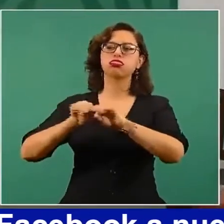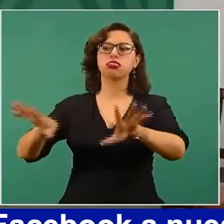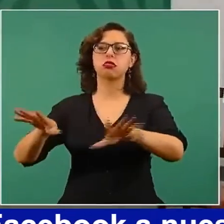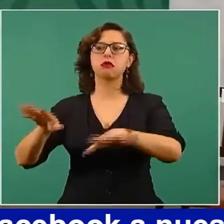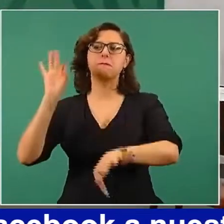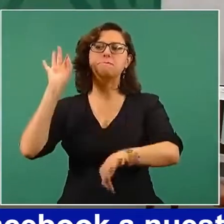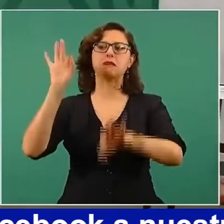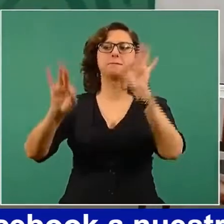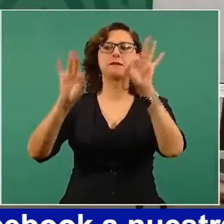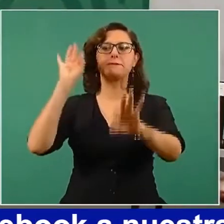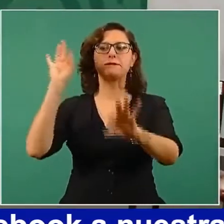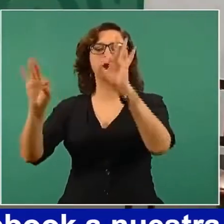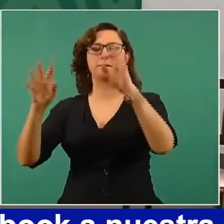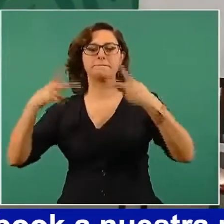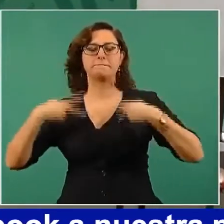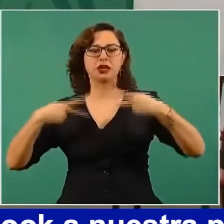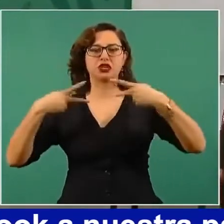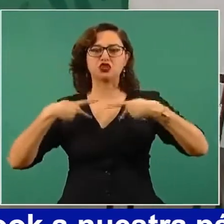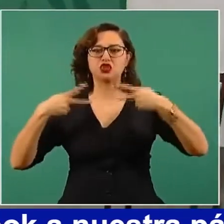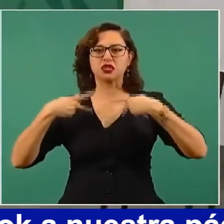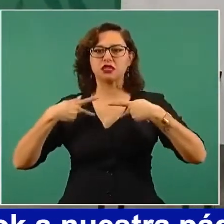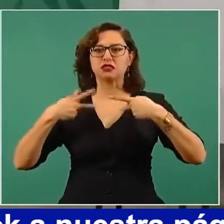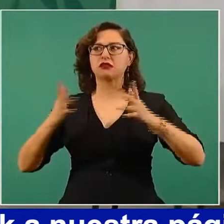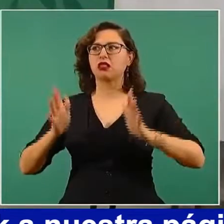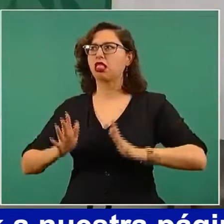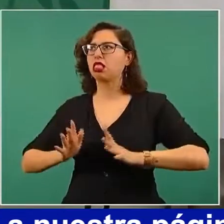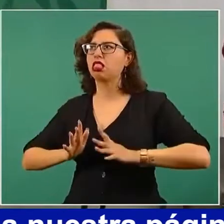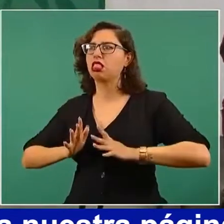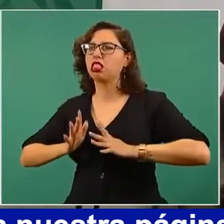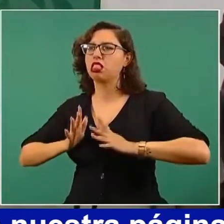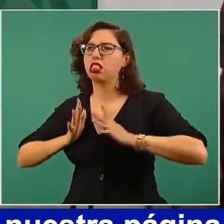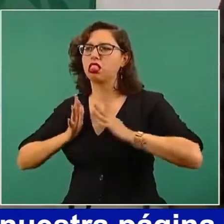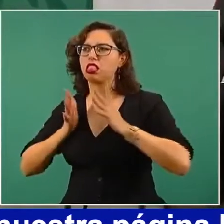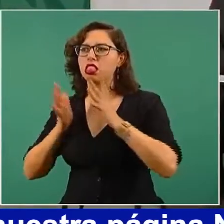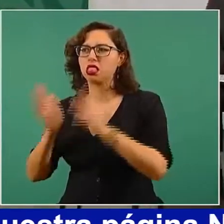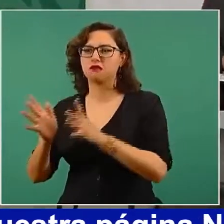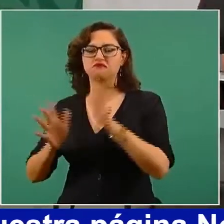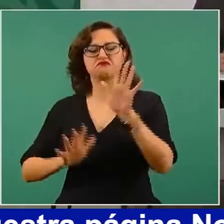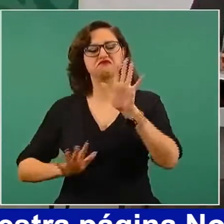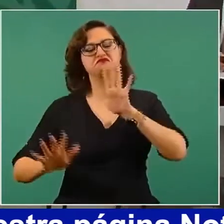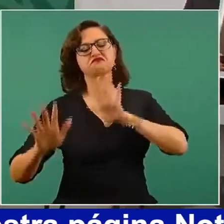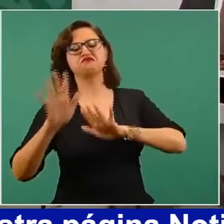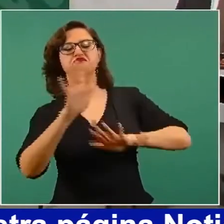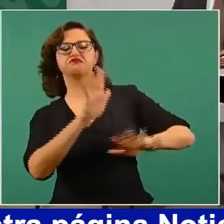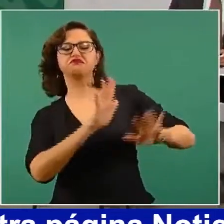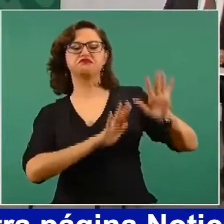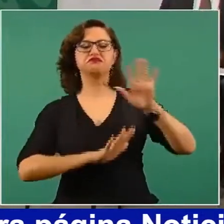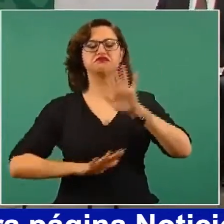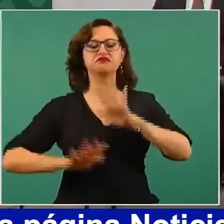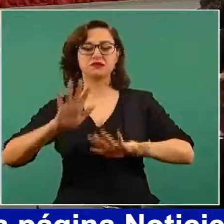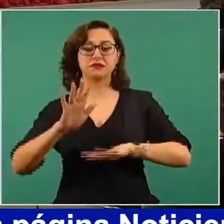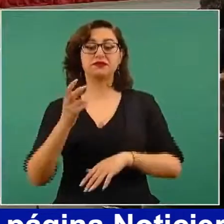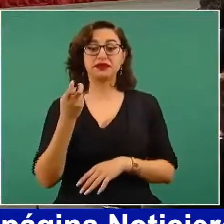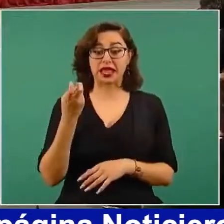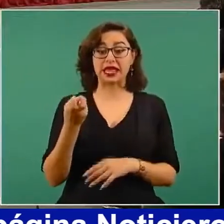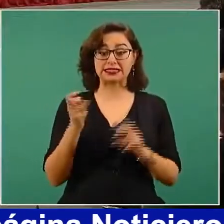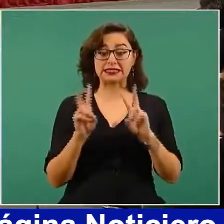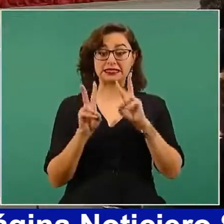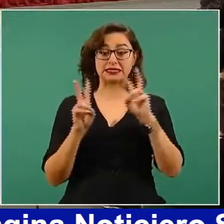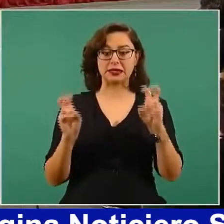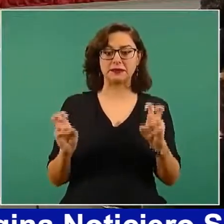Se va a tratar este tema porque tenemos que